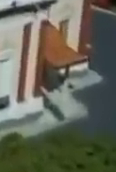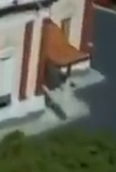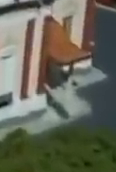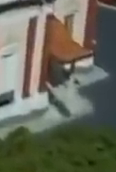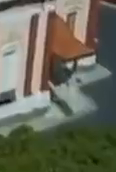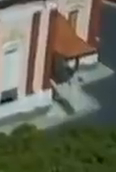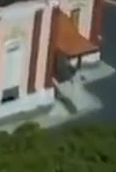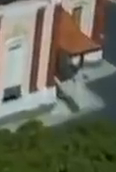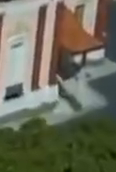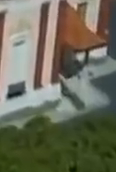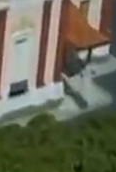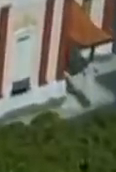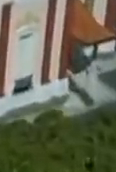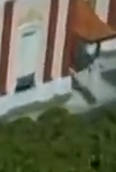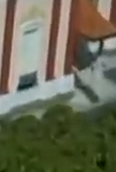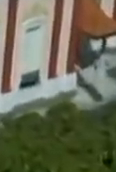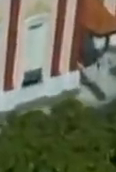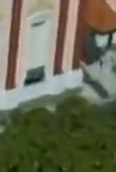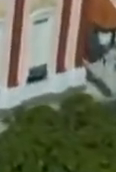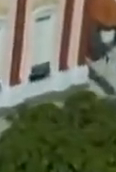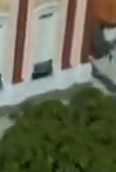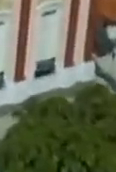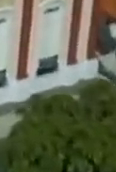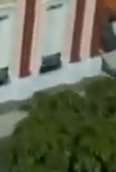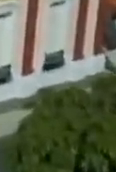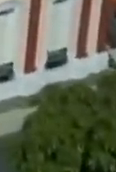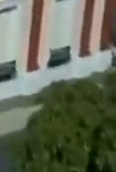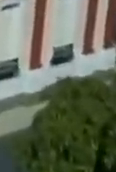jornada.